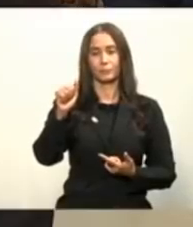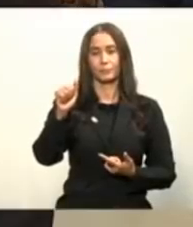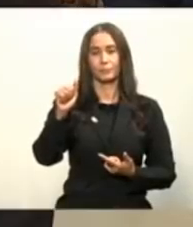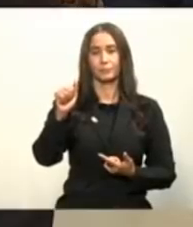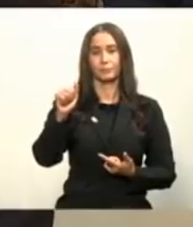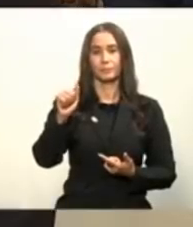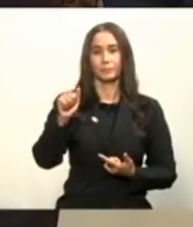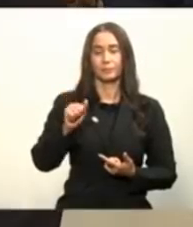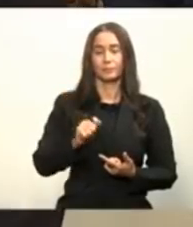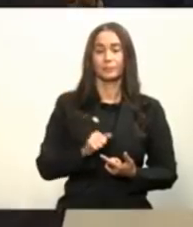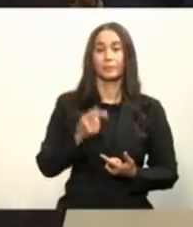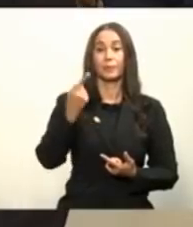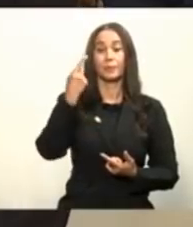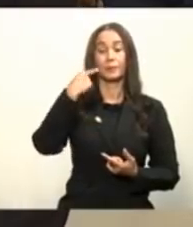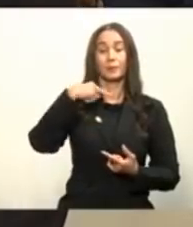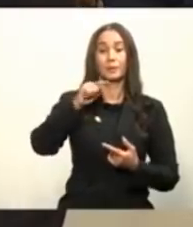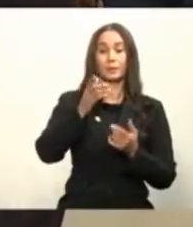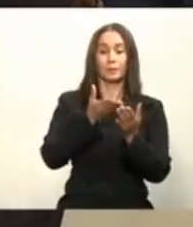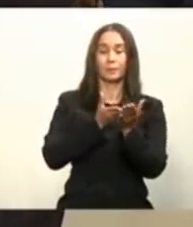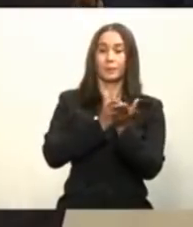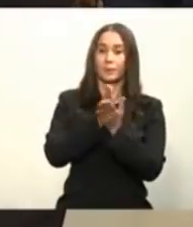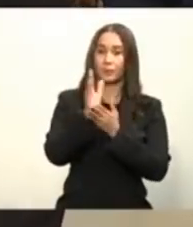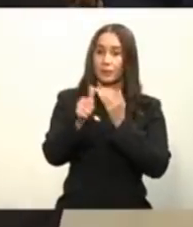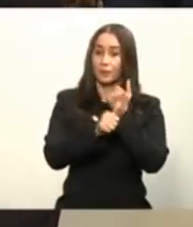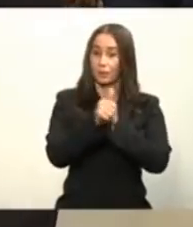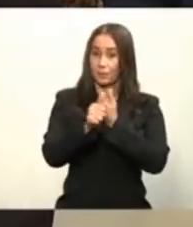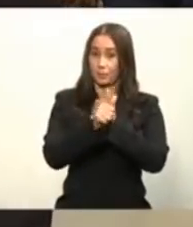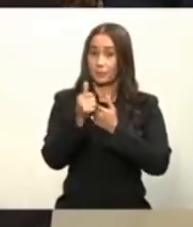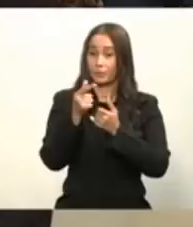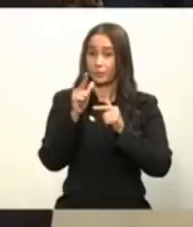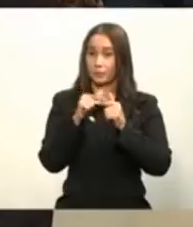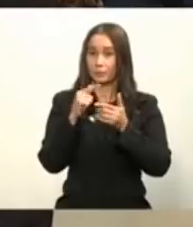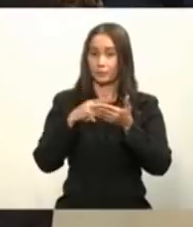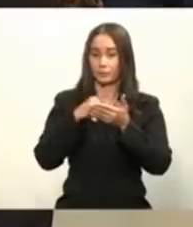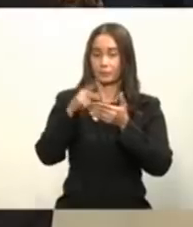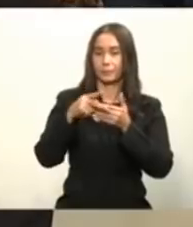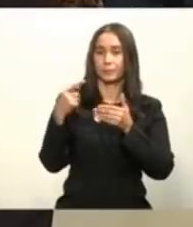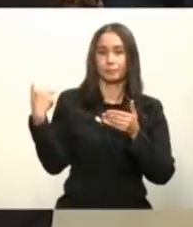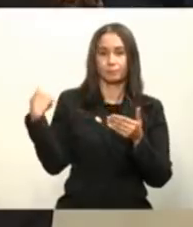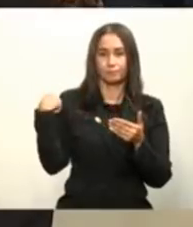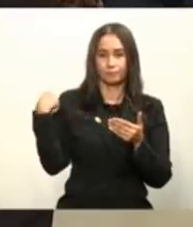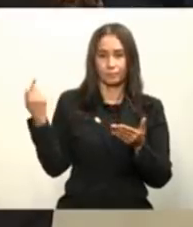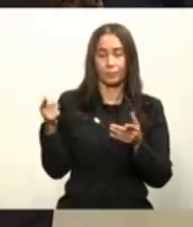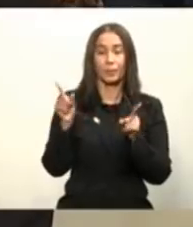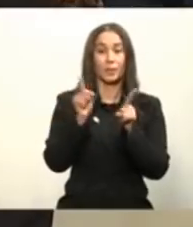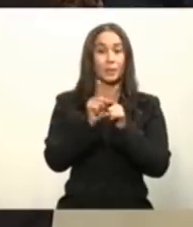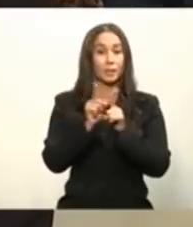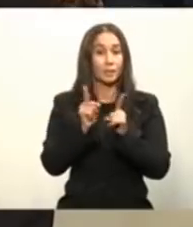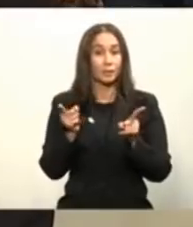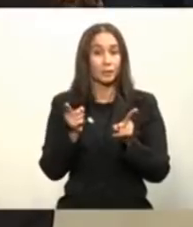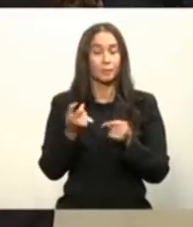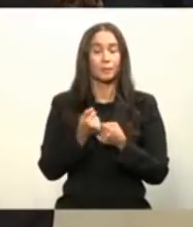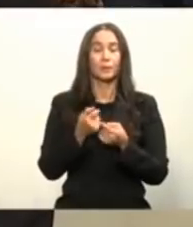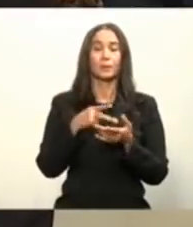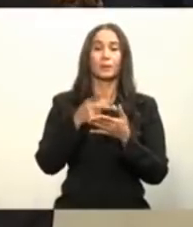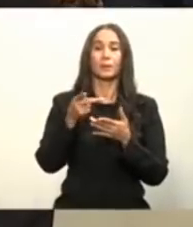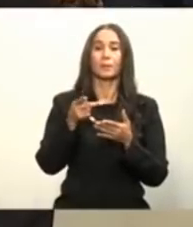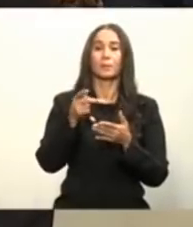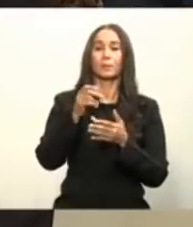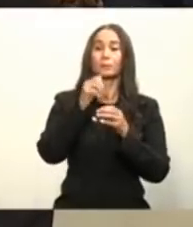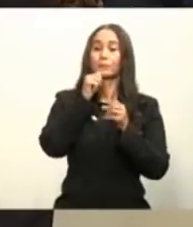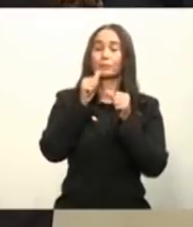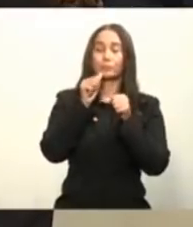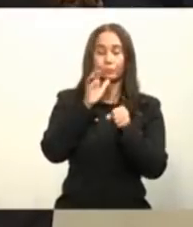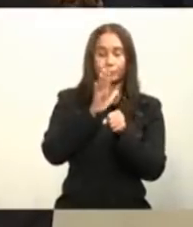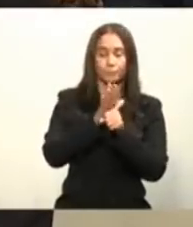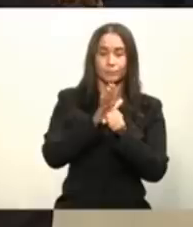especialmente para los de primera línea del COVID según el plan de vacunación y también tenemos promesa de que la